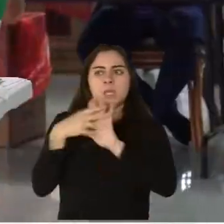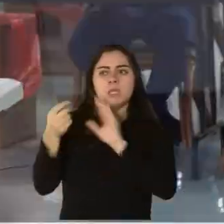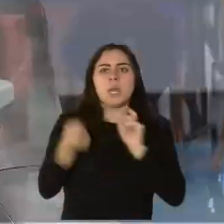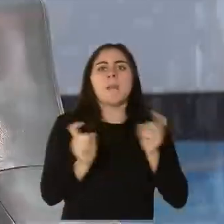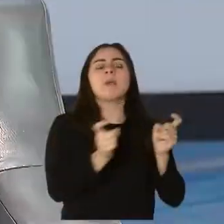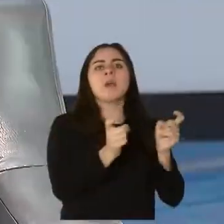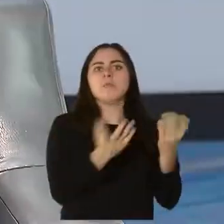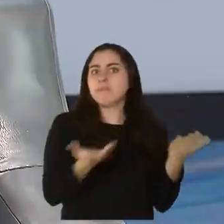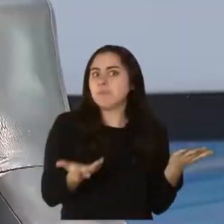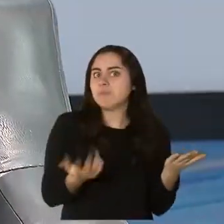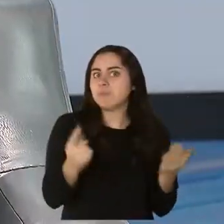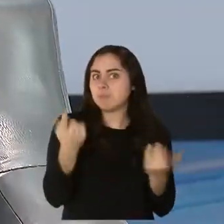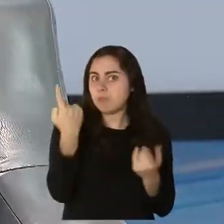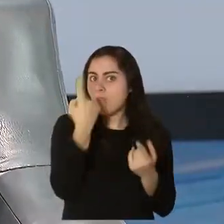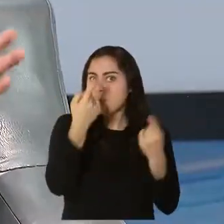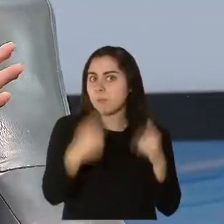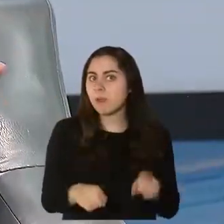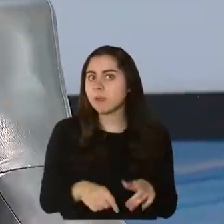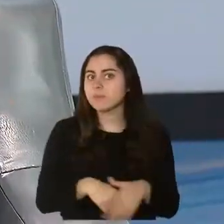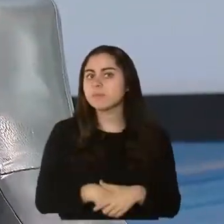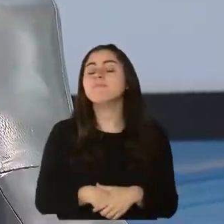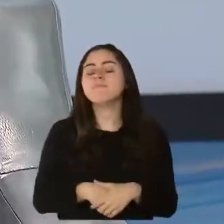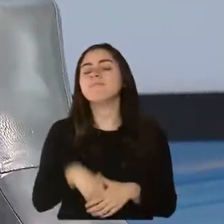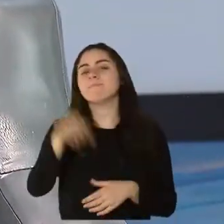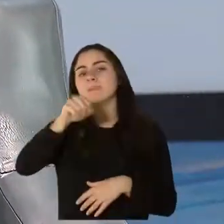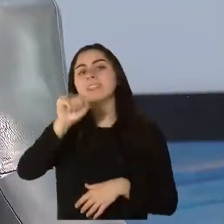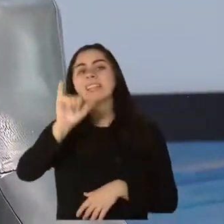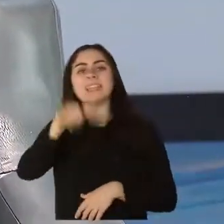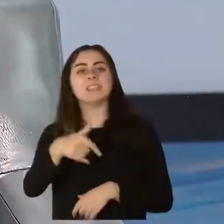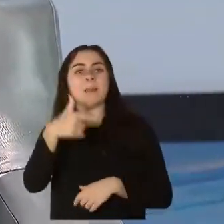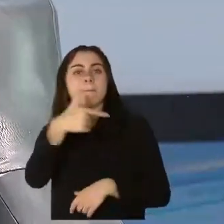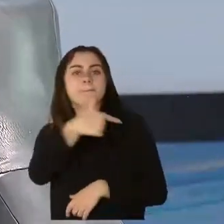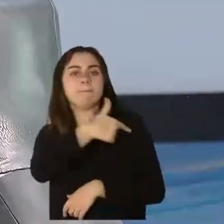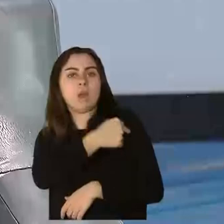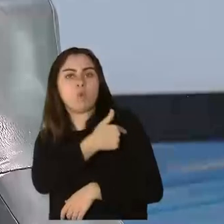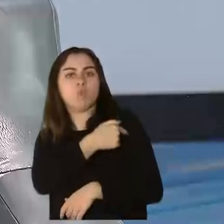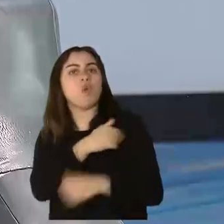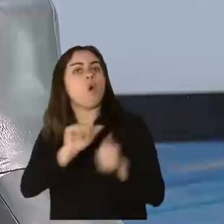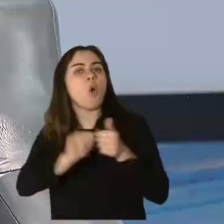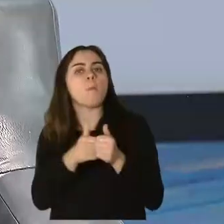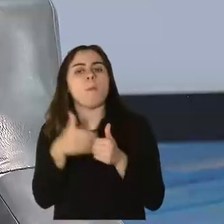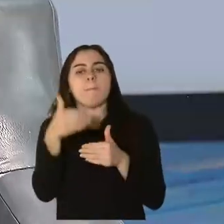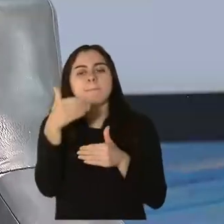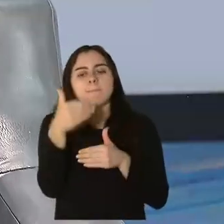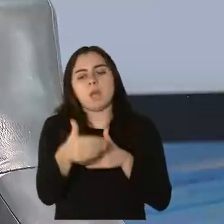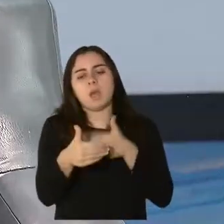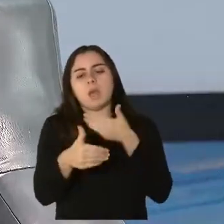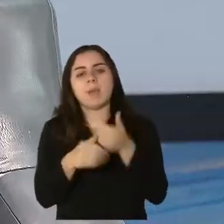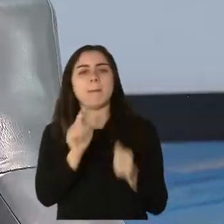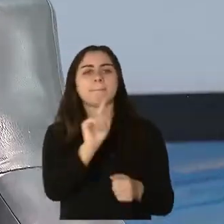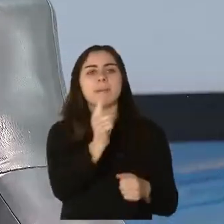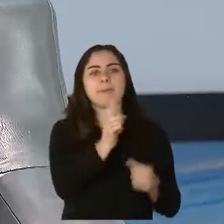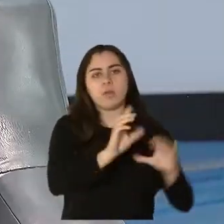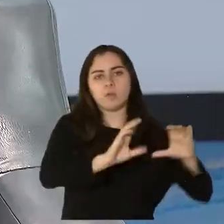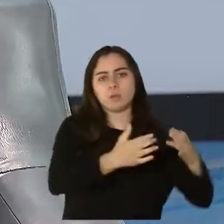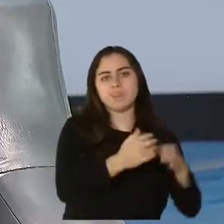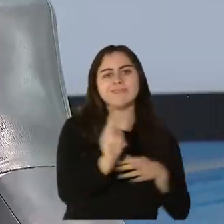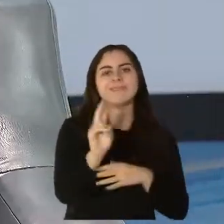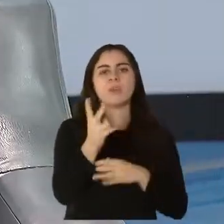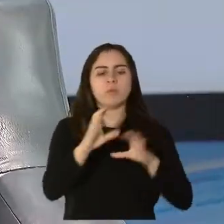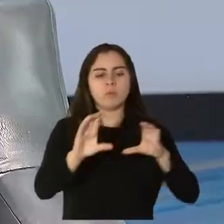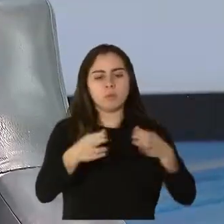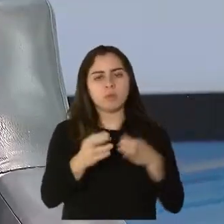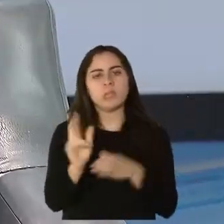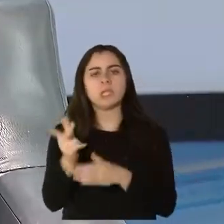el plan incluye la vacunación por fases y esto de las fases solamente lo que significa es que